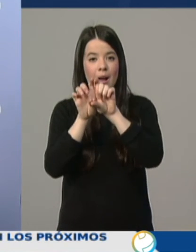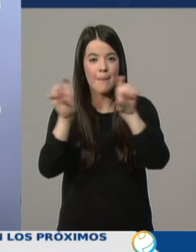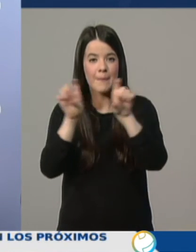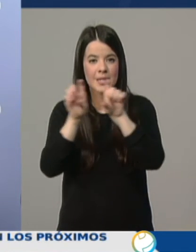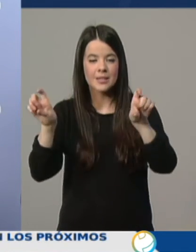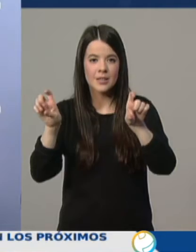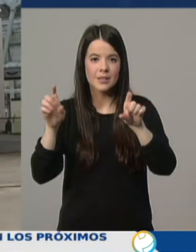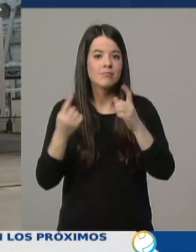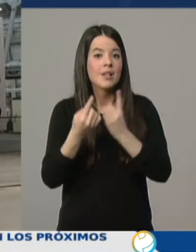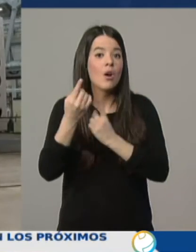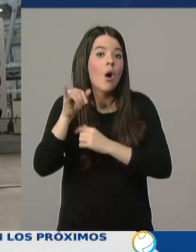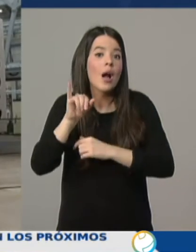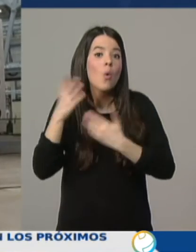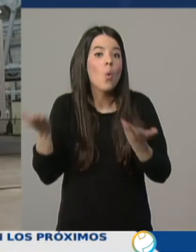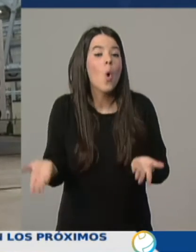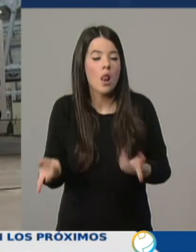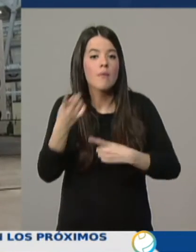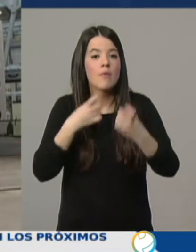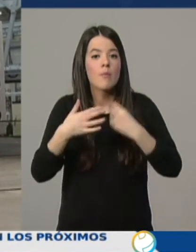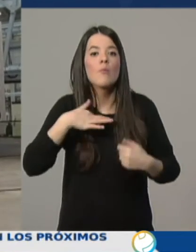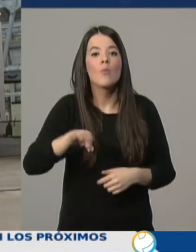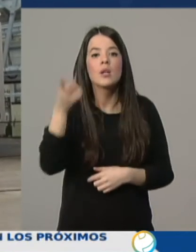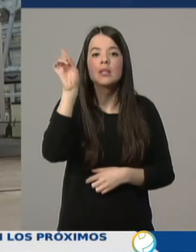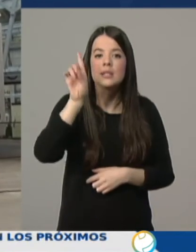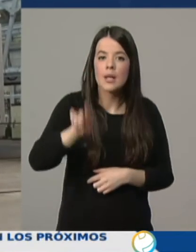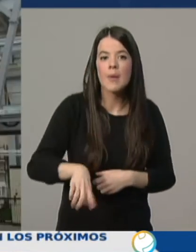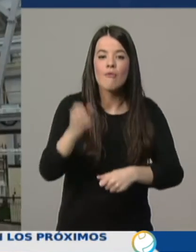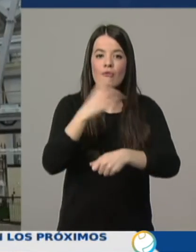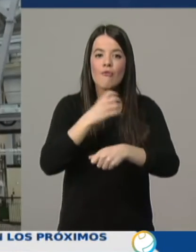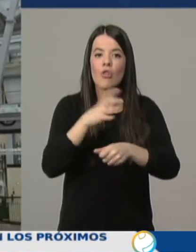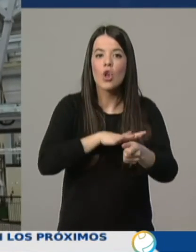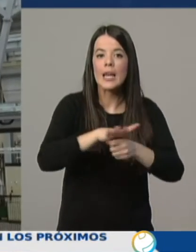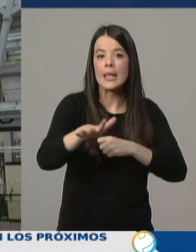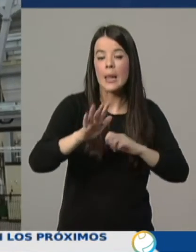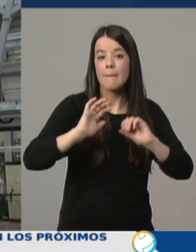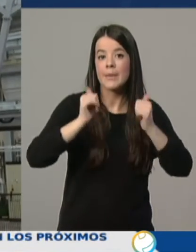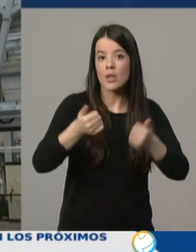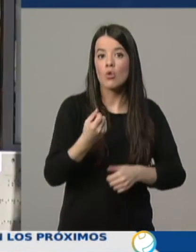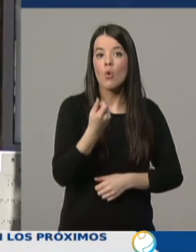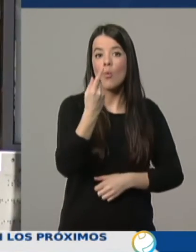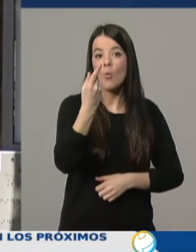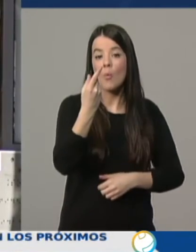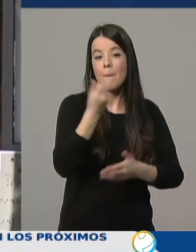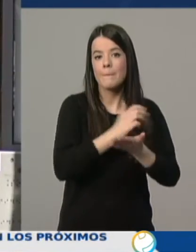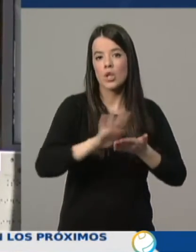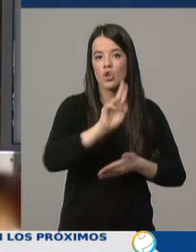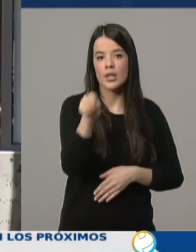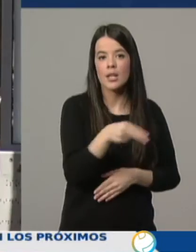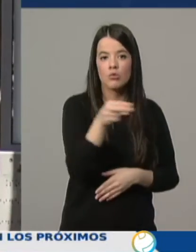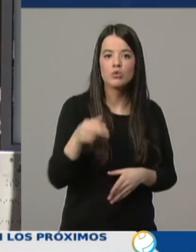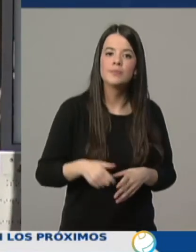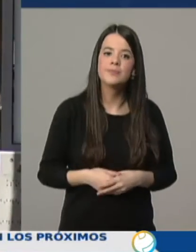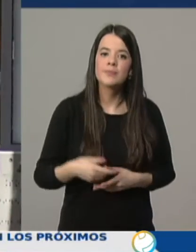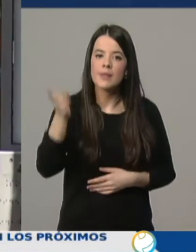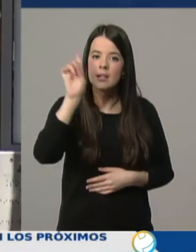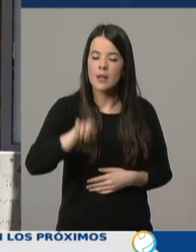en cada momento. Además, el Gobierno va a poner en marcha un fondo de liquidez de, en principio, un millón de euros. Salud apela una vez